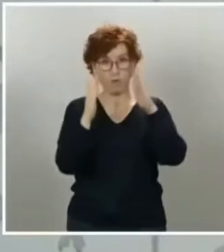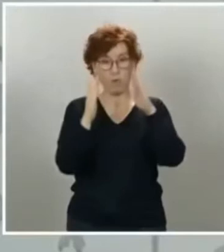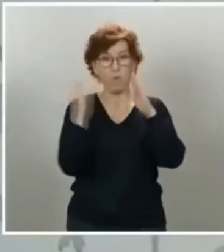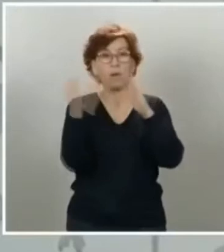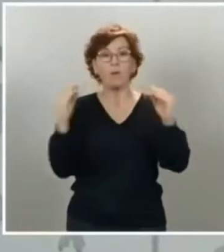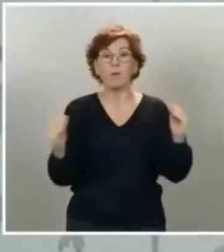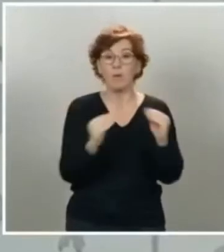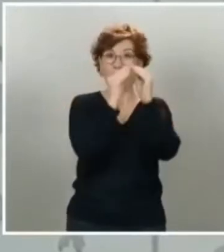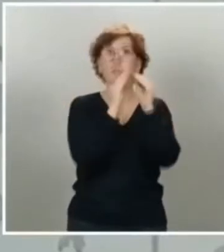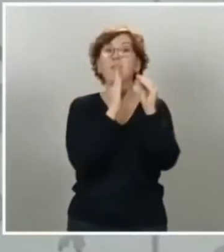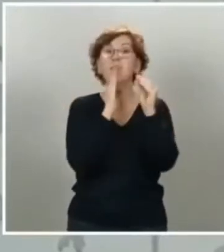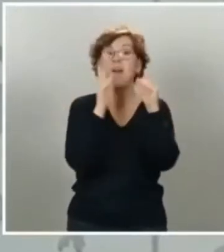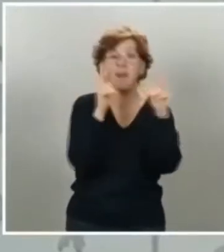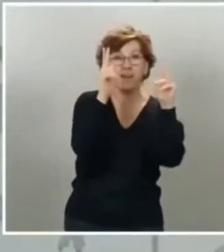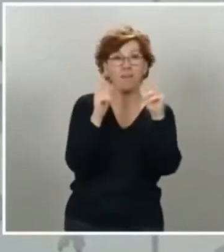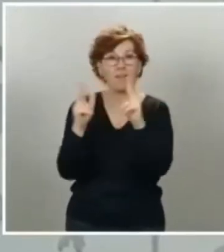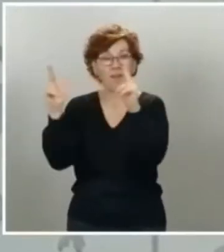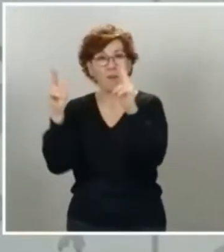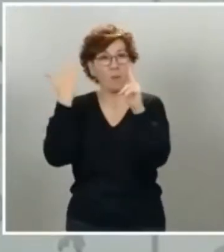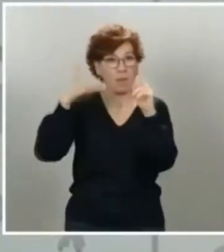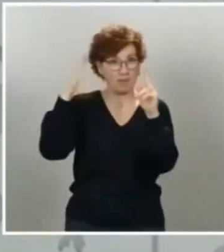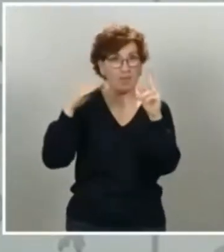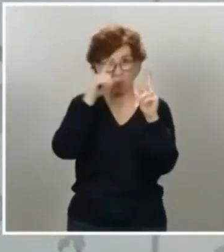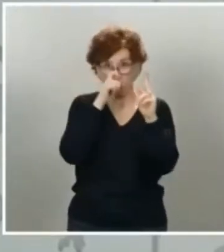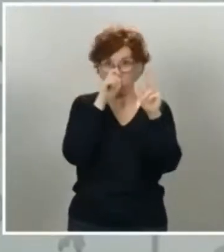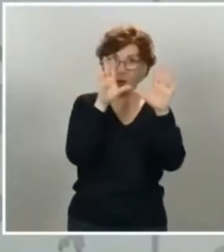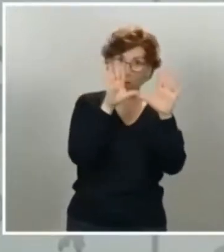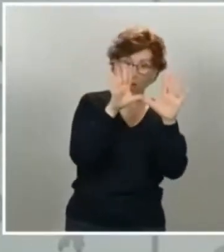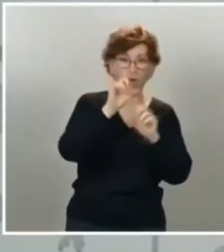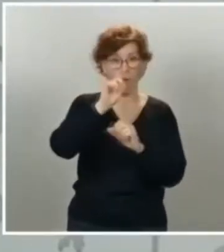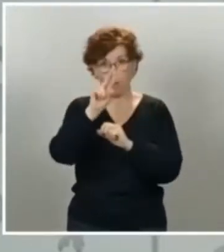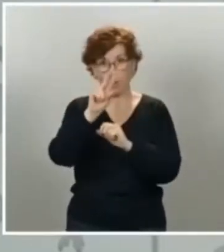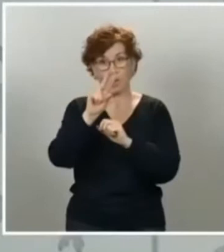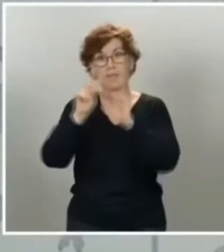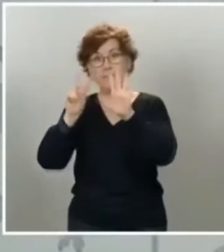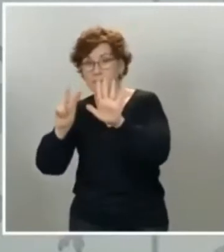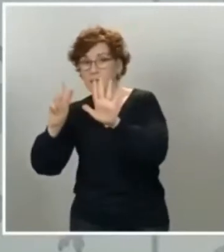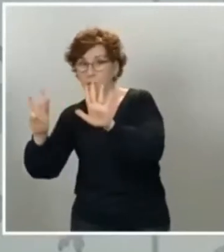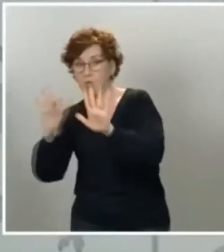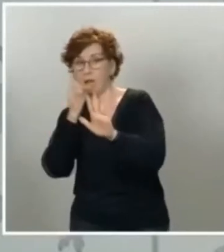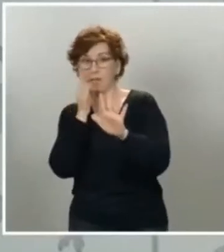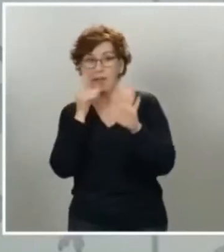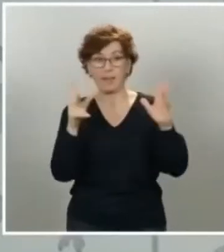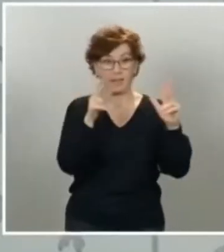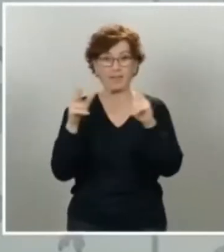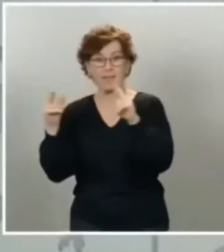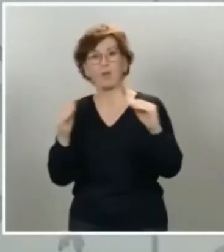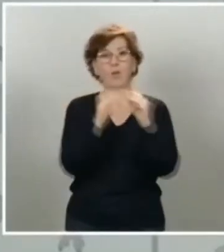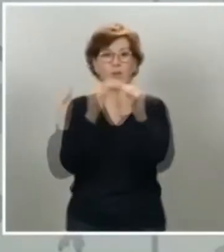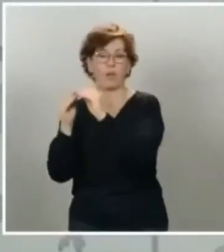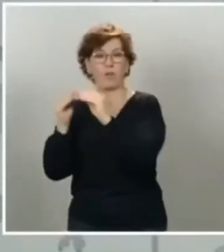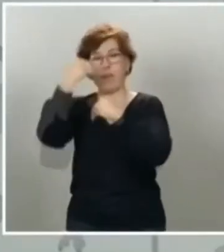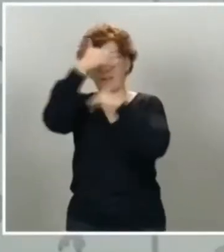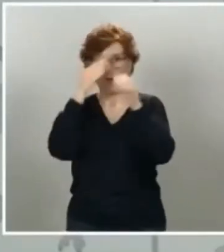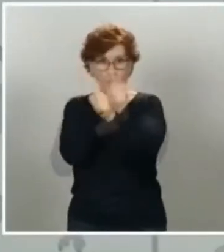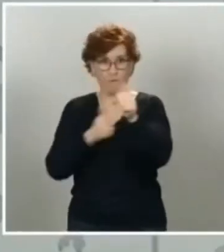sus paseos, las recuerdo, de 10 a 12 de la mañana y de 7 a 8 de la tarde. Y también podrán